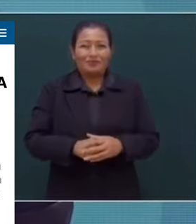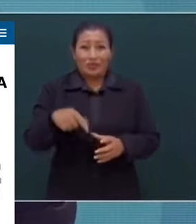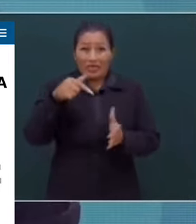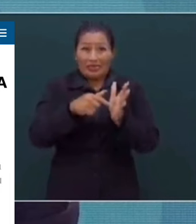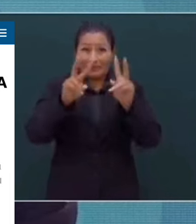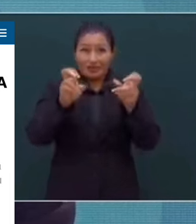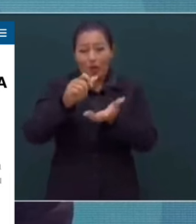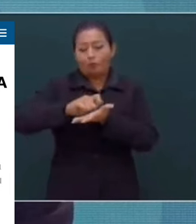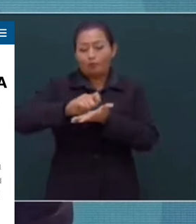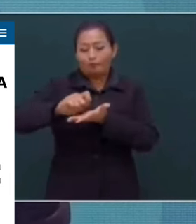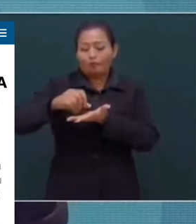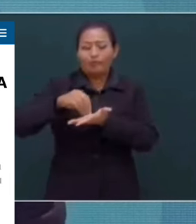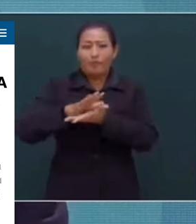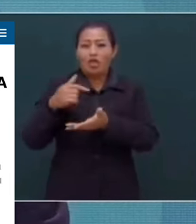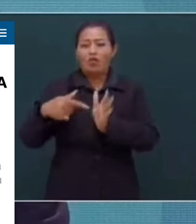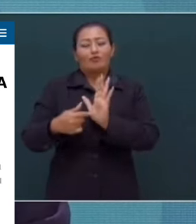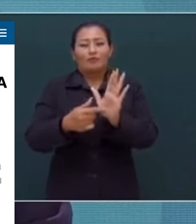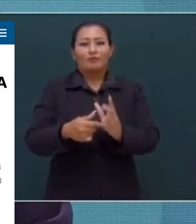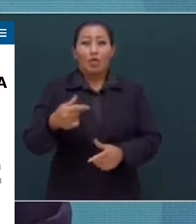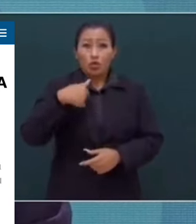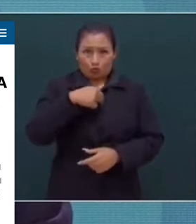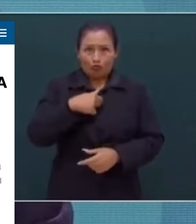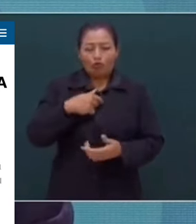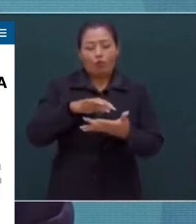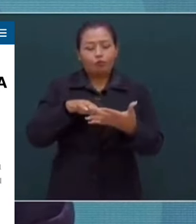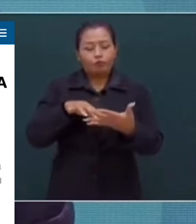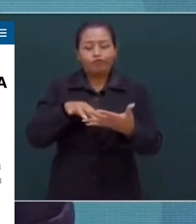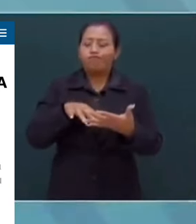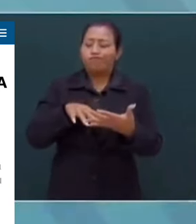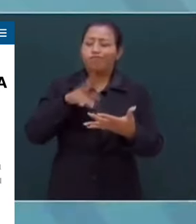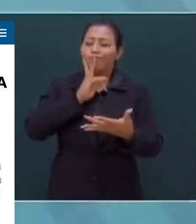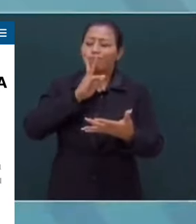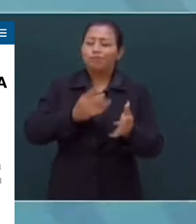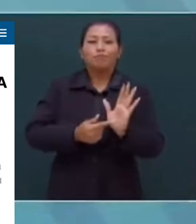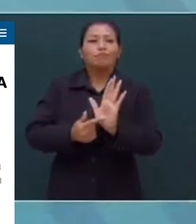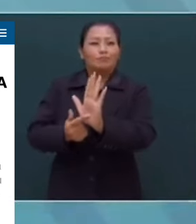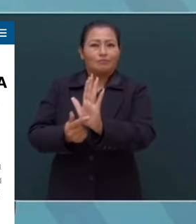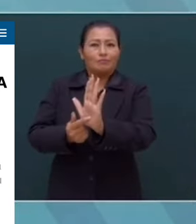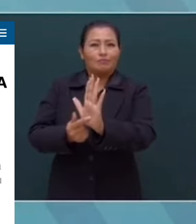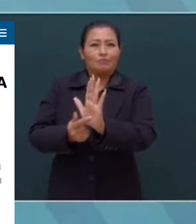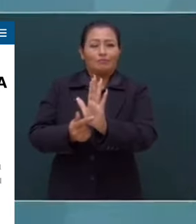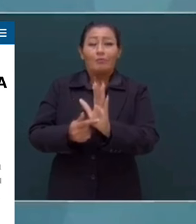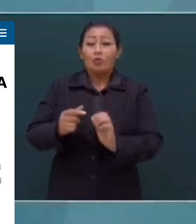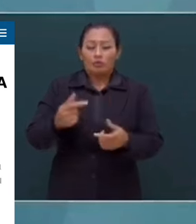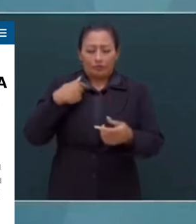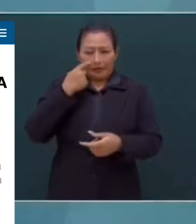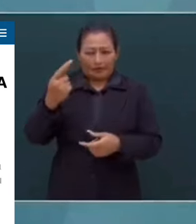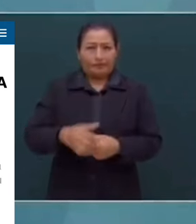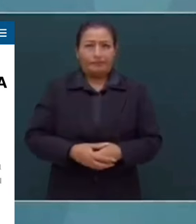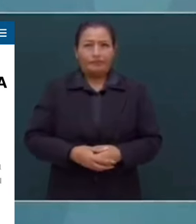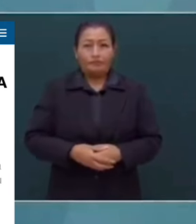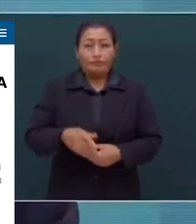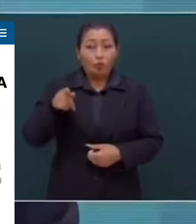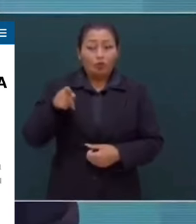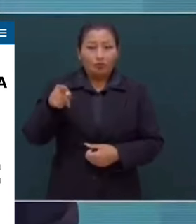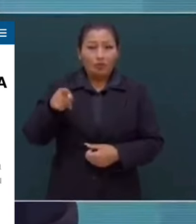Sobre el tema. Y ya le vamos a demostrar. De que cuando menos actuó.